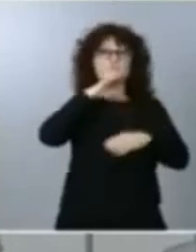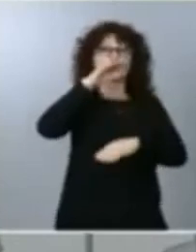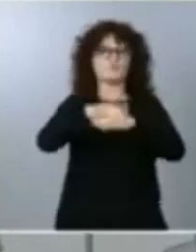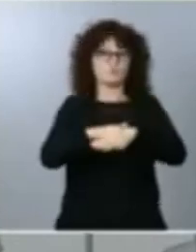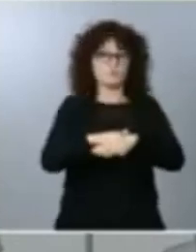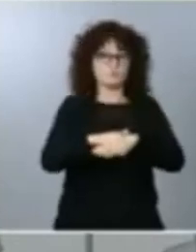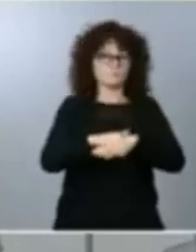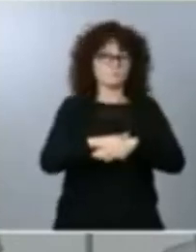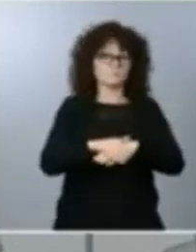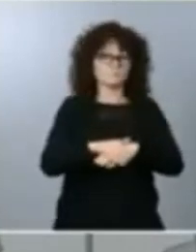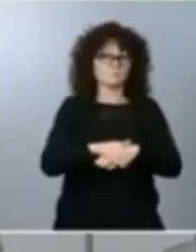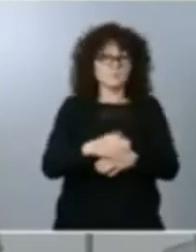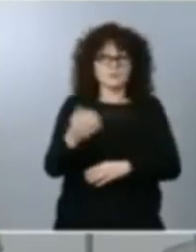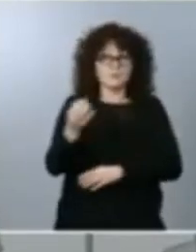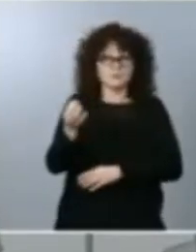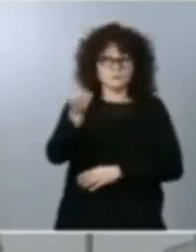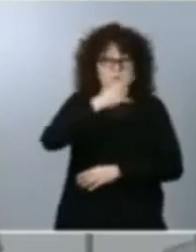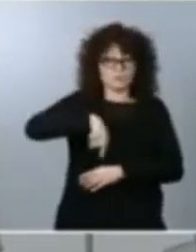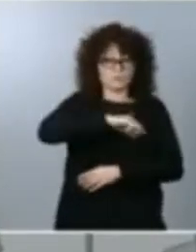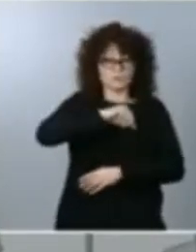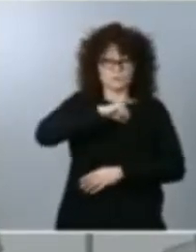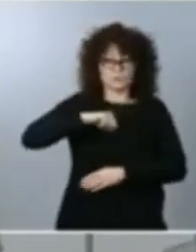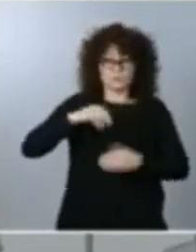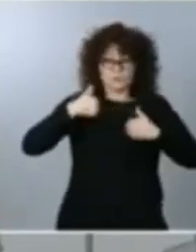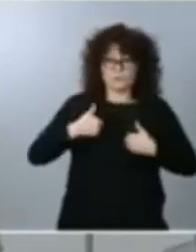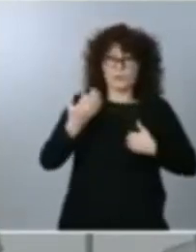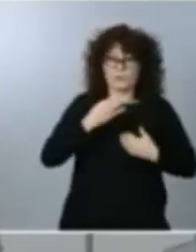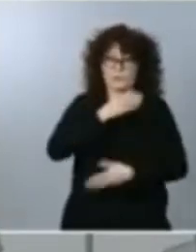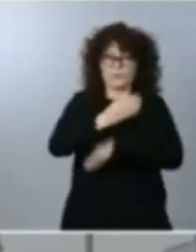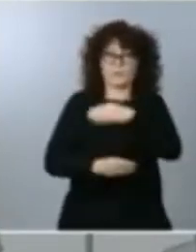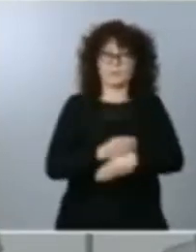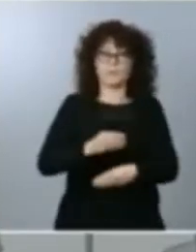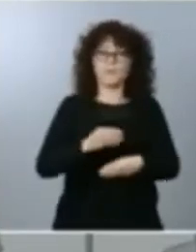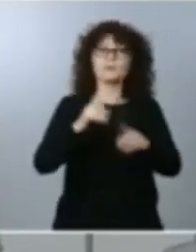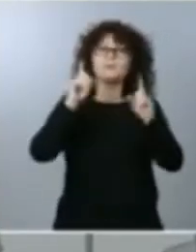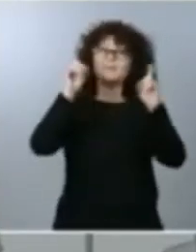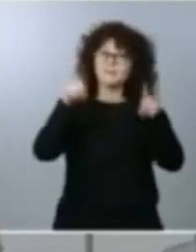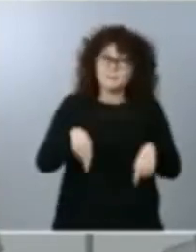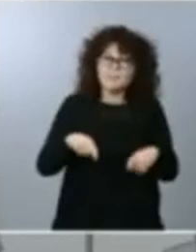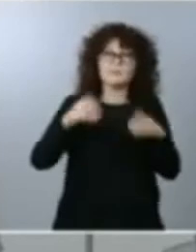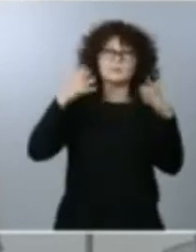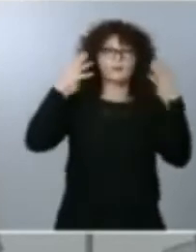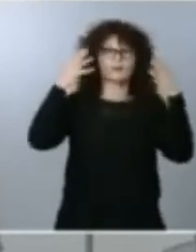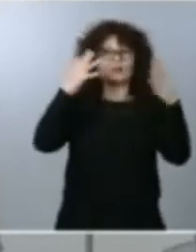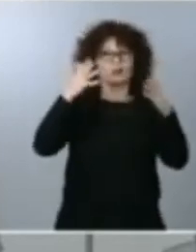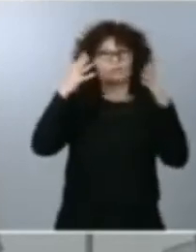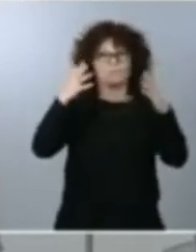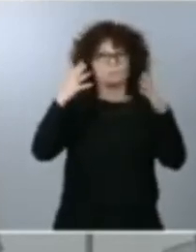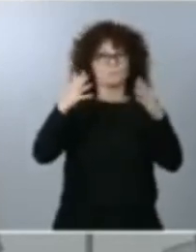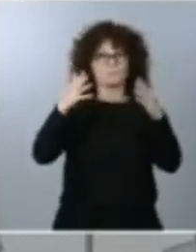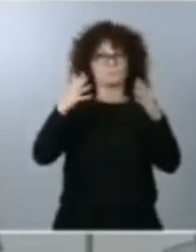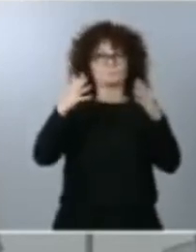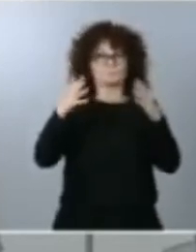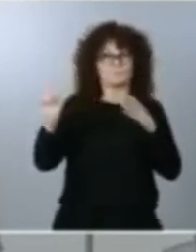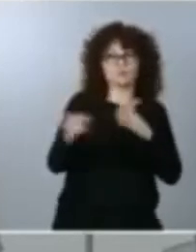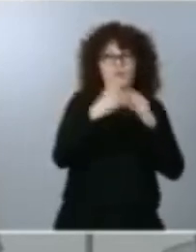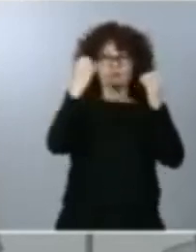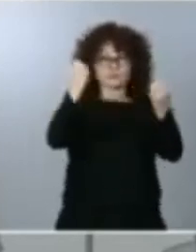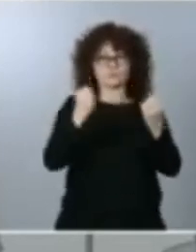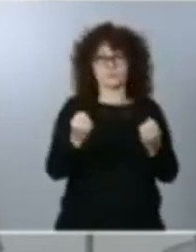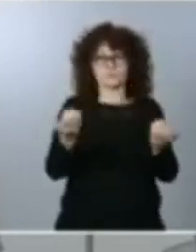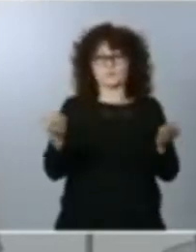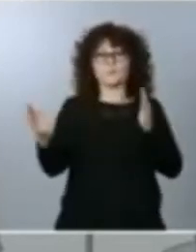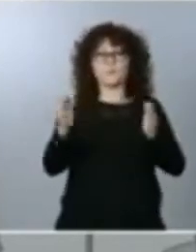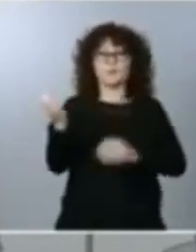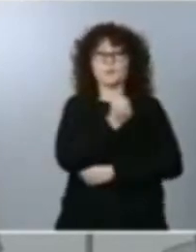como individuos y lo que tiene que hacer o lo que tenemos que recomendar desde las distintas instituciones en navidades pues lógicamente hay un